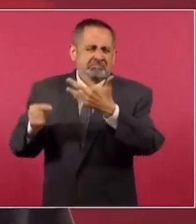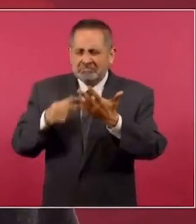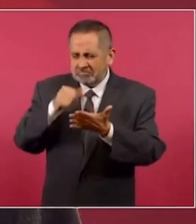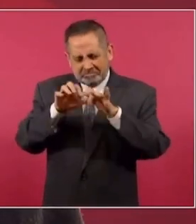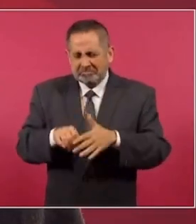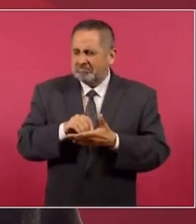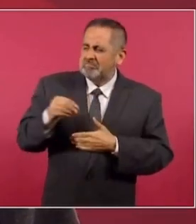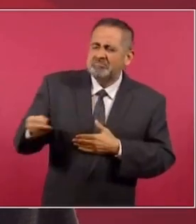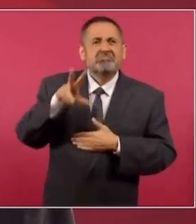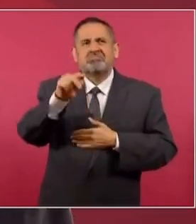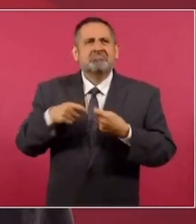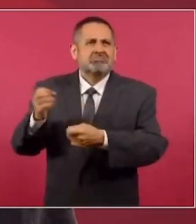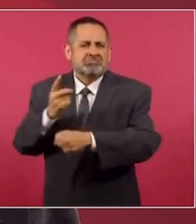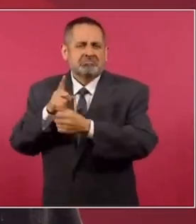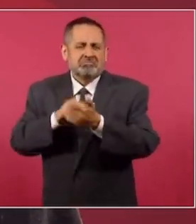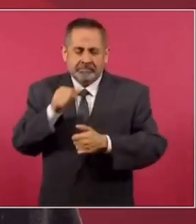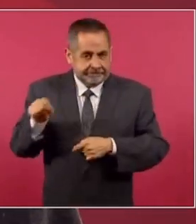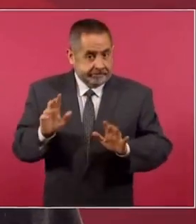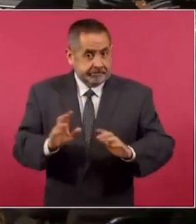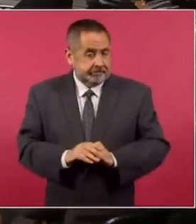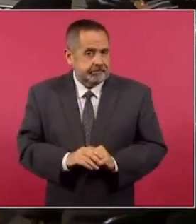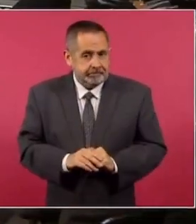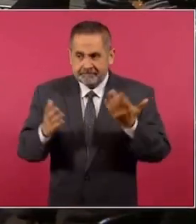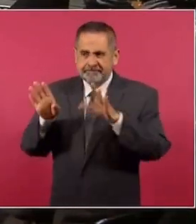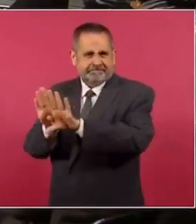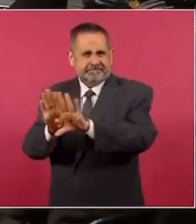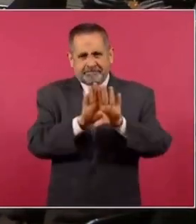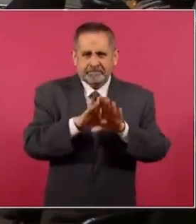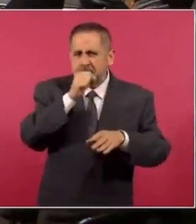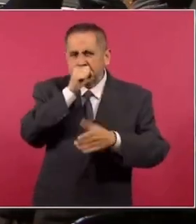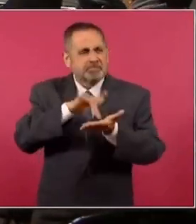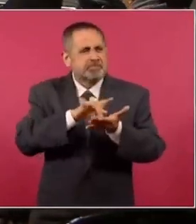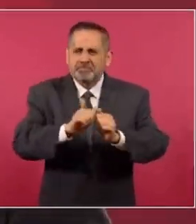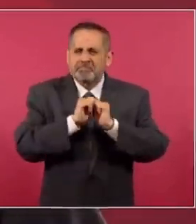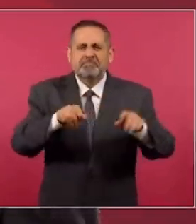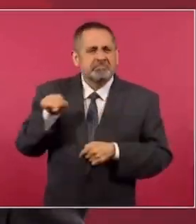no se les dé oportunidad de trabajo, se les boletina.